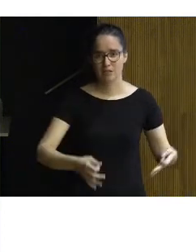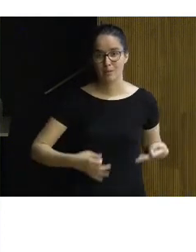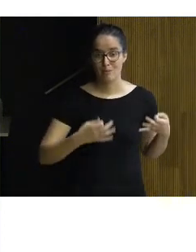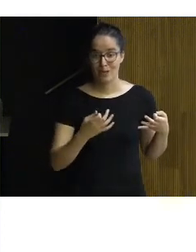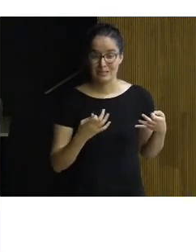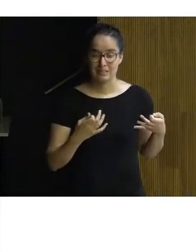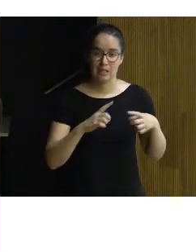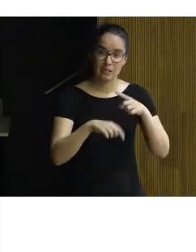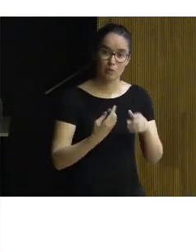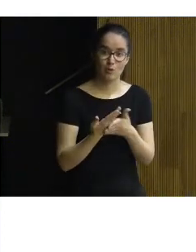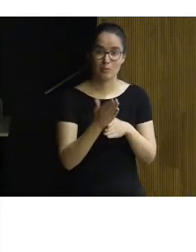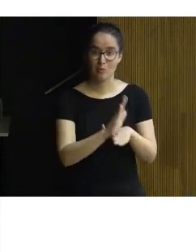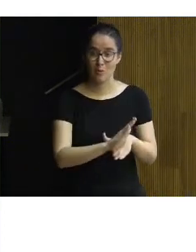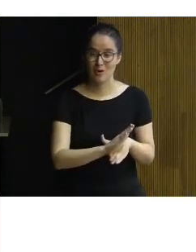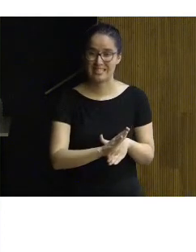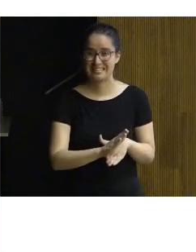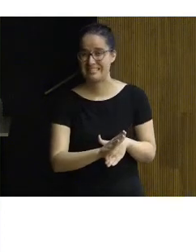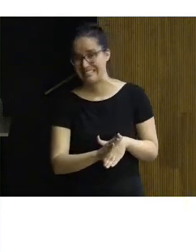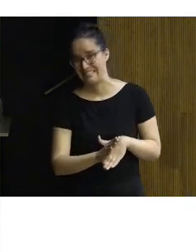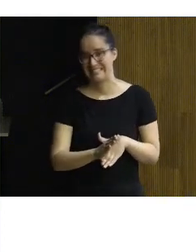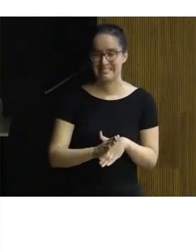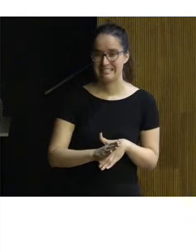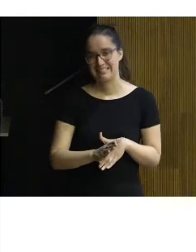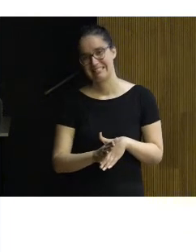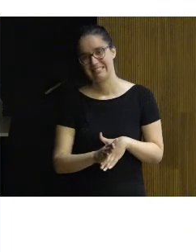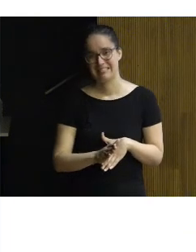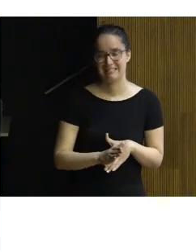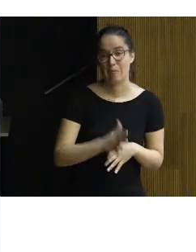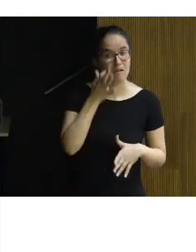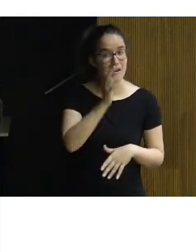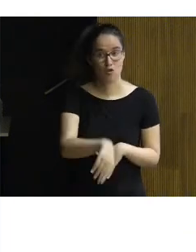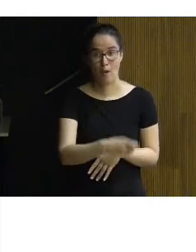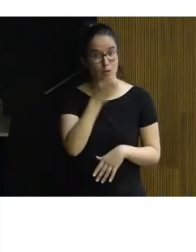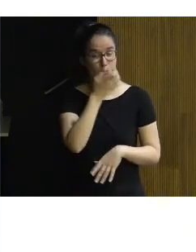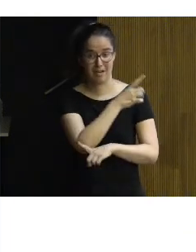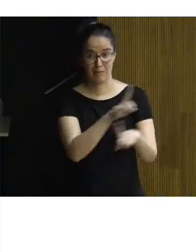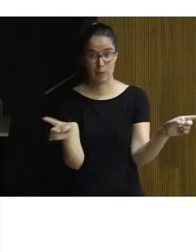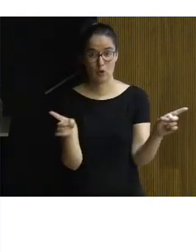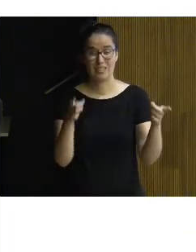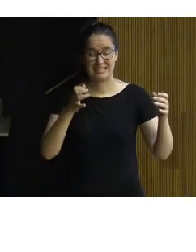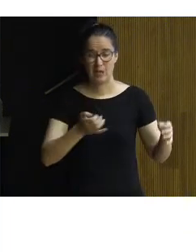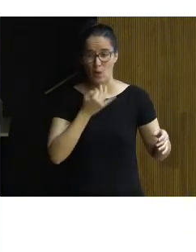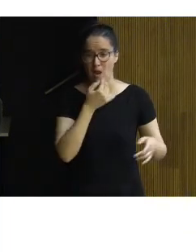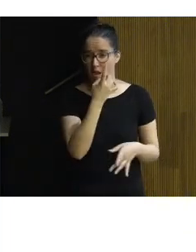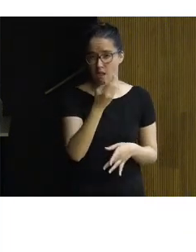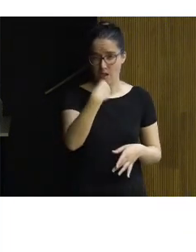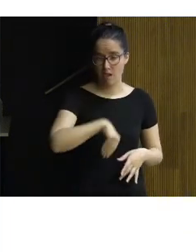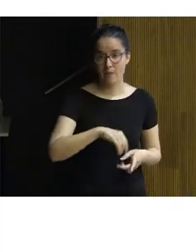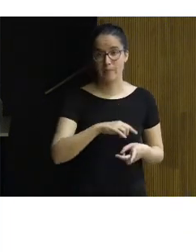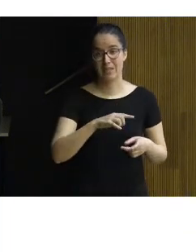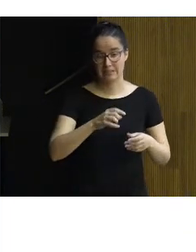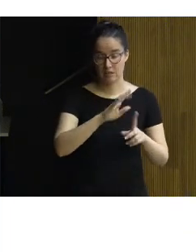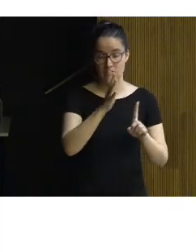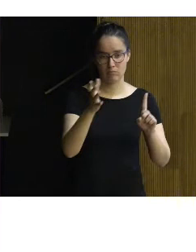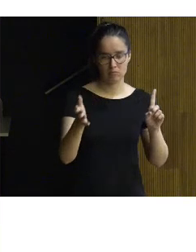actuación que vayamos a proponer después no será una actuación real o buena, seguro que nos falta algo. A partir de ese